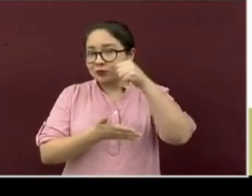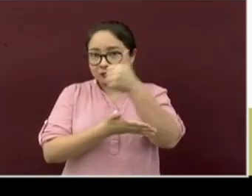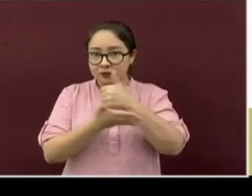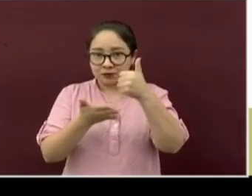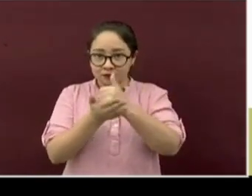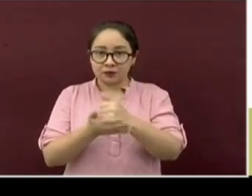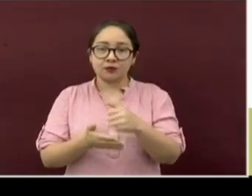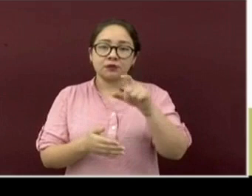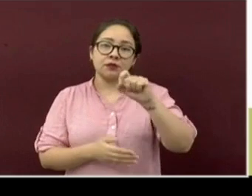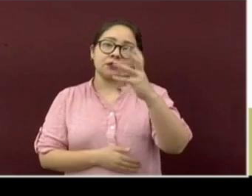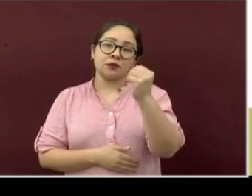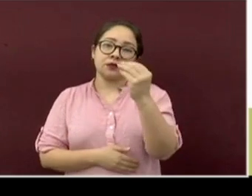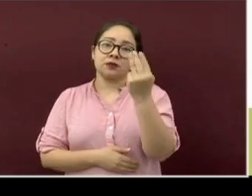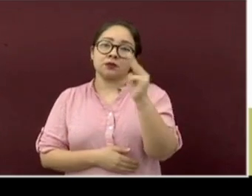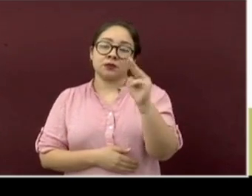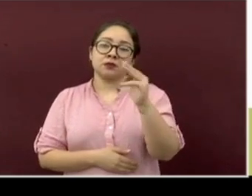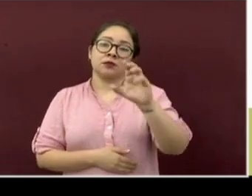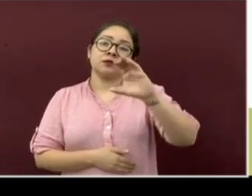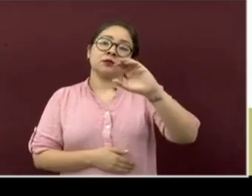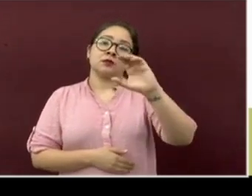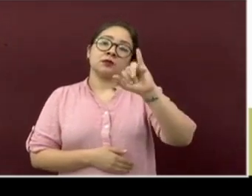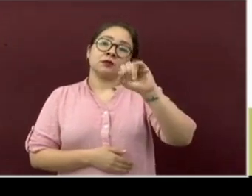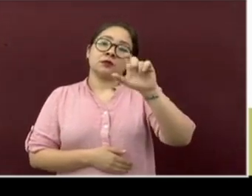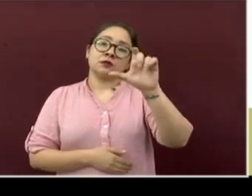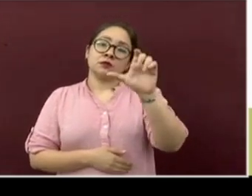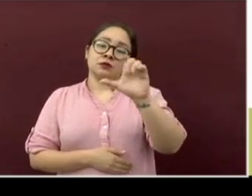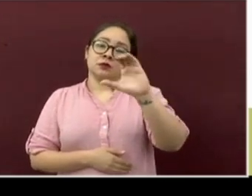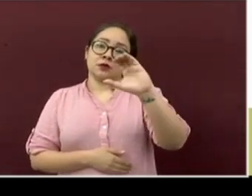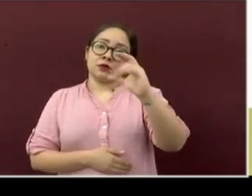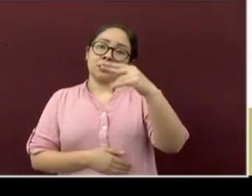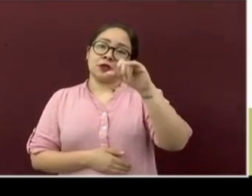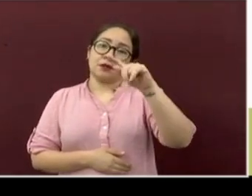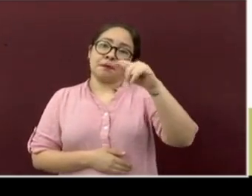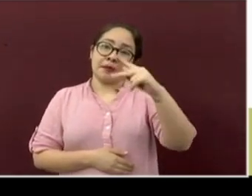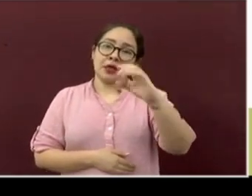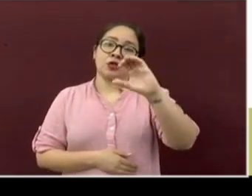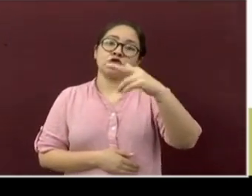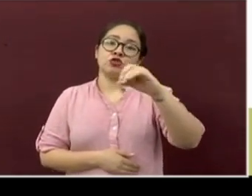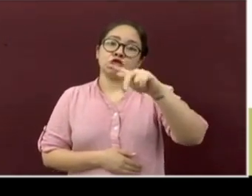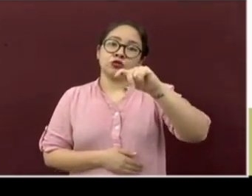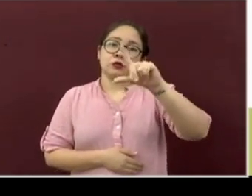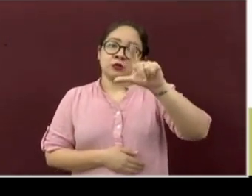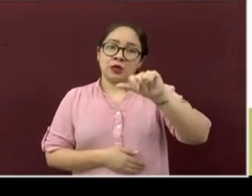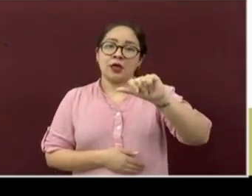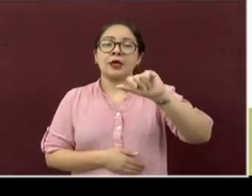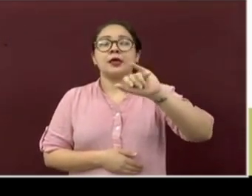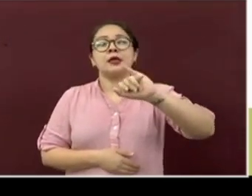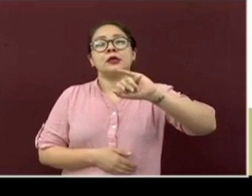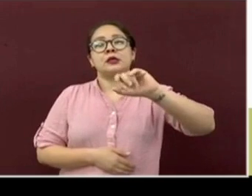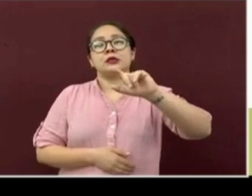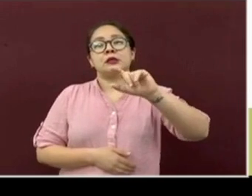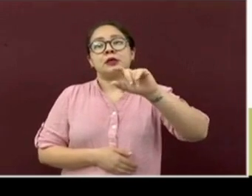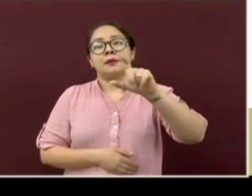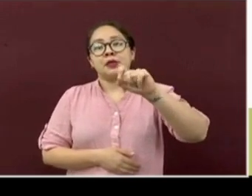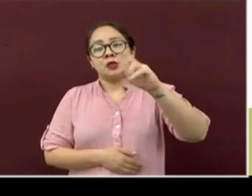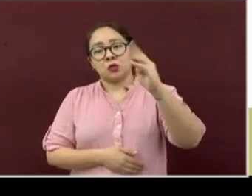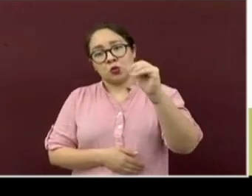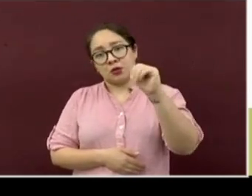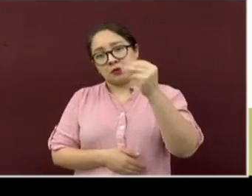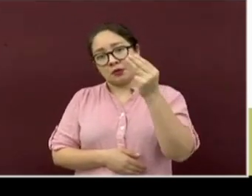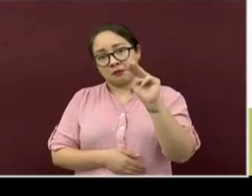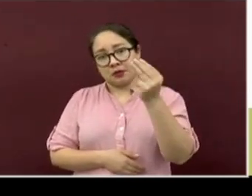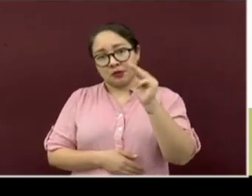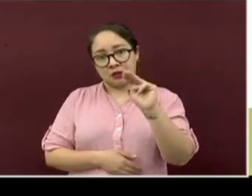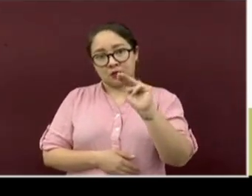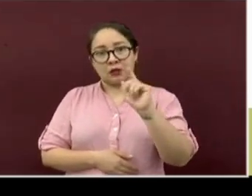Ixcatepec, Chontla, Sintlactepec, 29 de mayo, en la